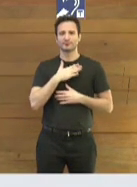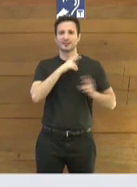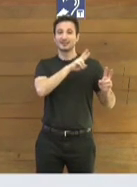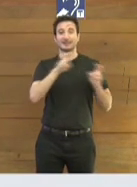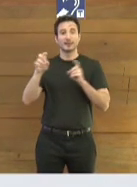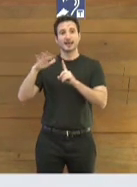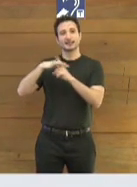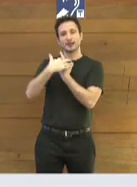medioambientales.